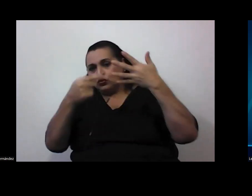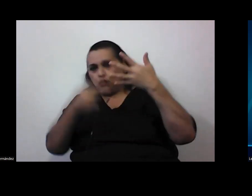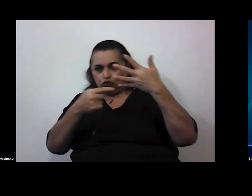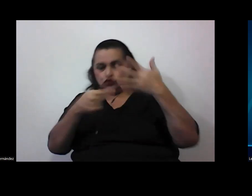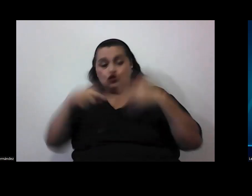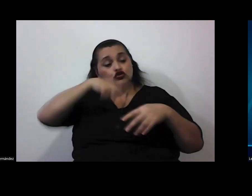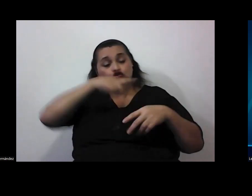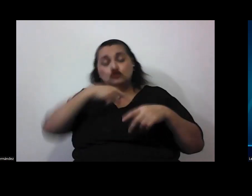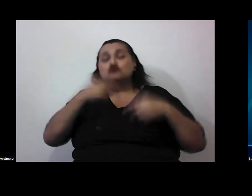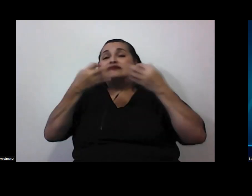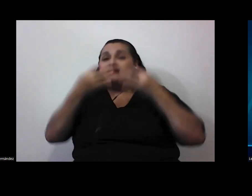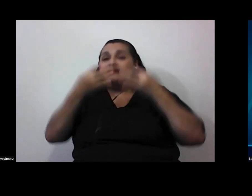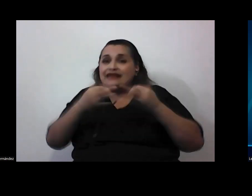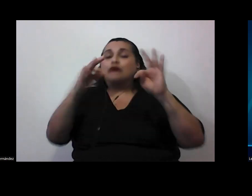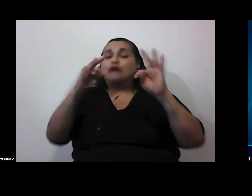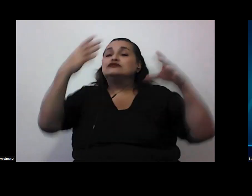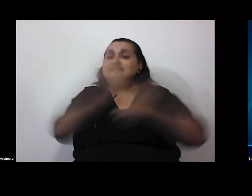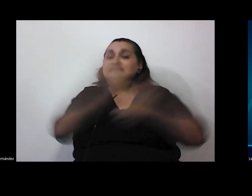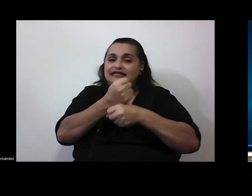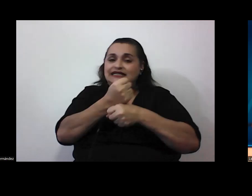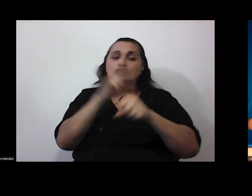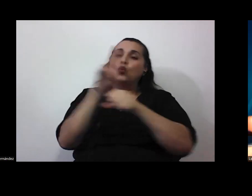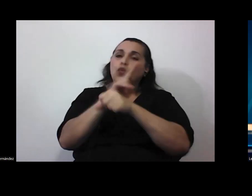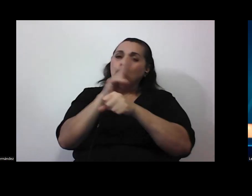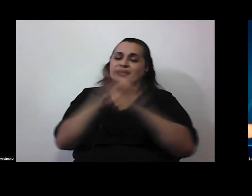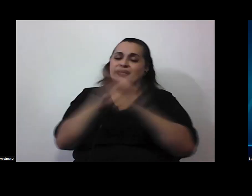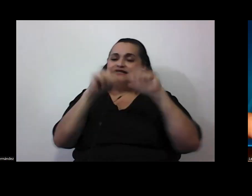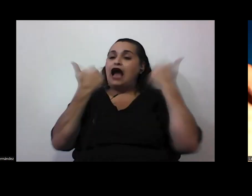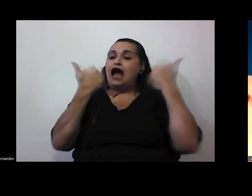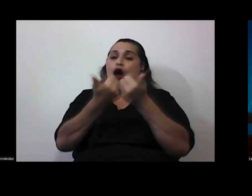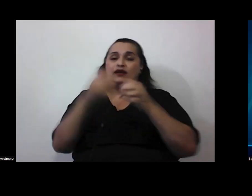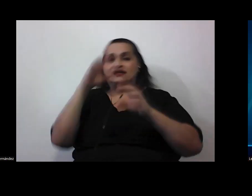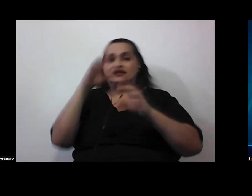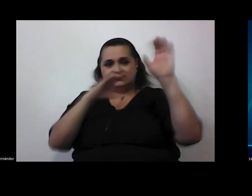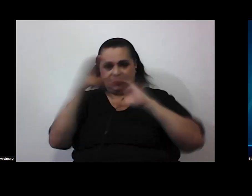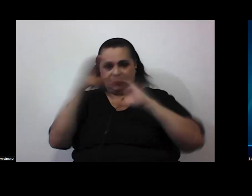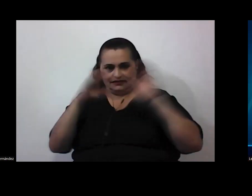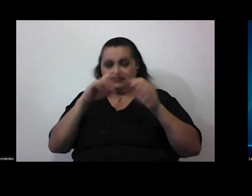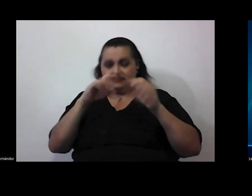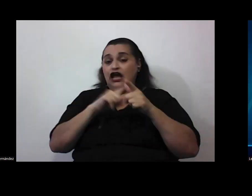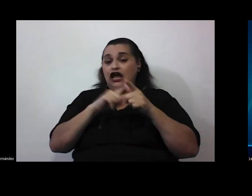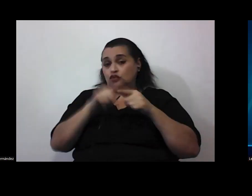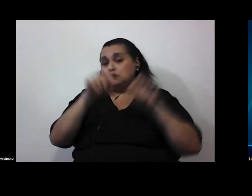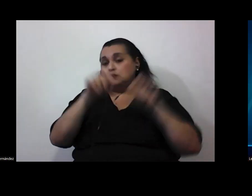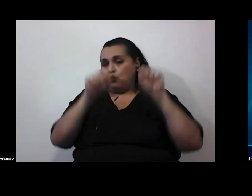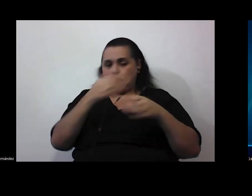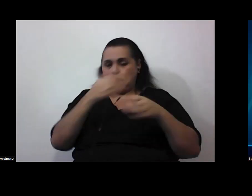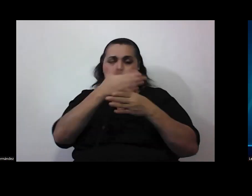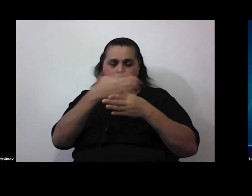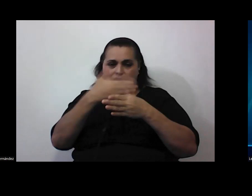síntesis que sea útil para las aulas de ciencias entonces bueno ahí podemos compartir bibliografía